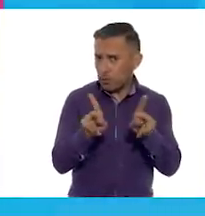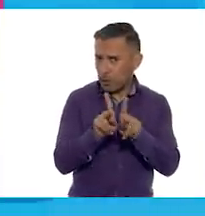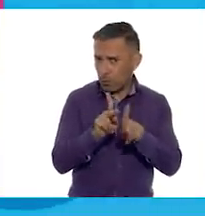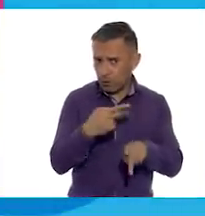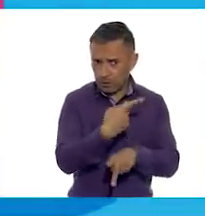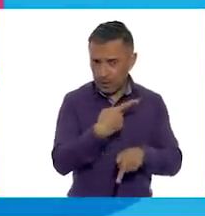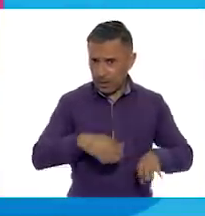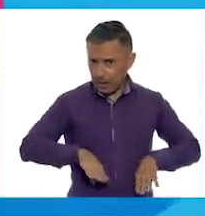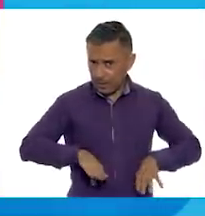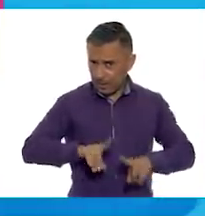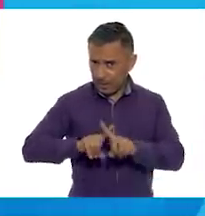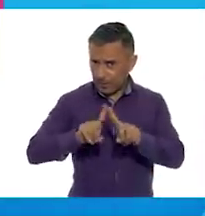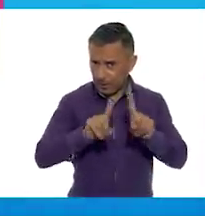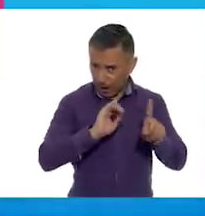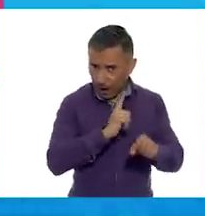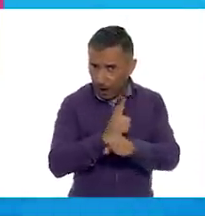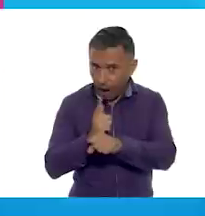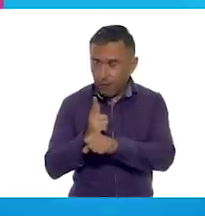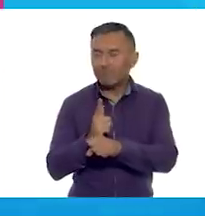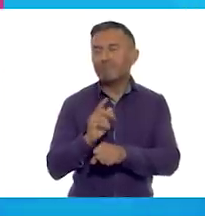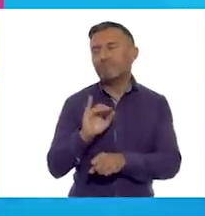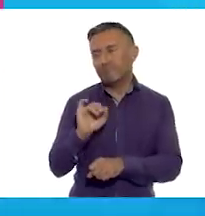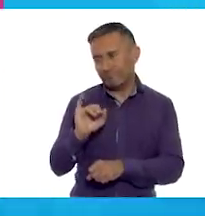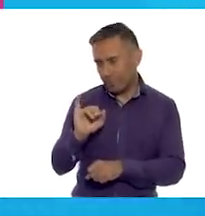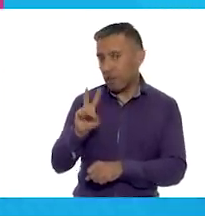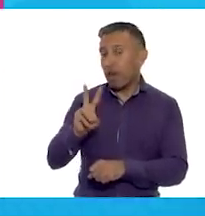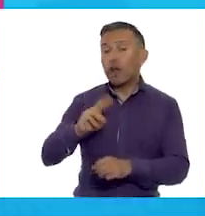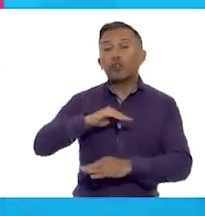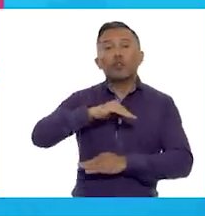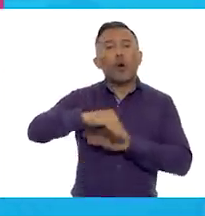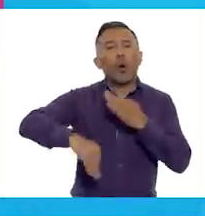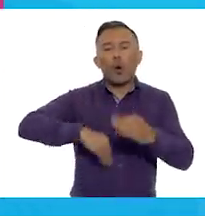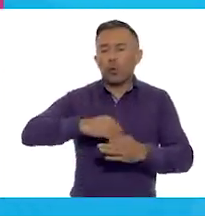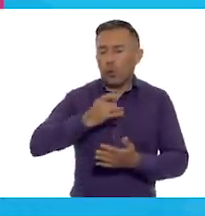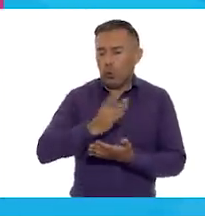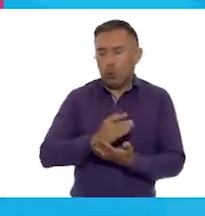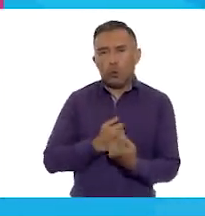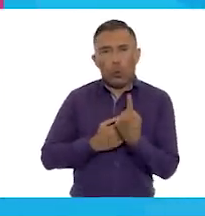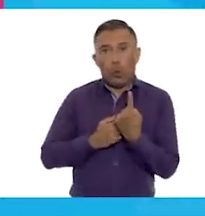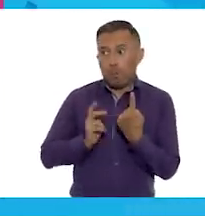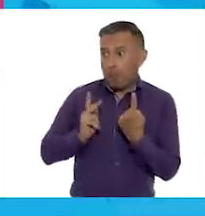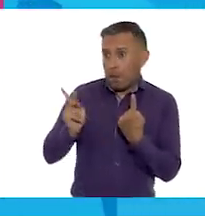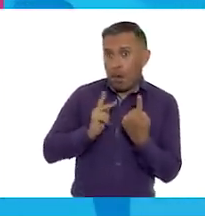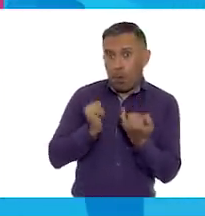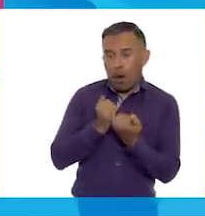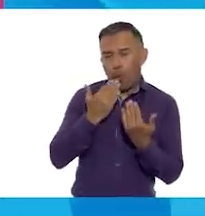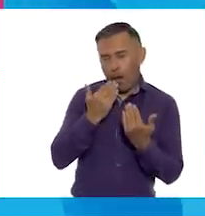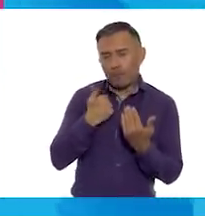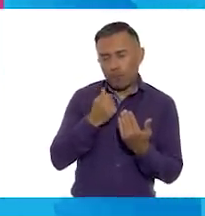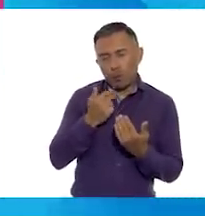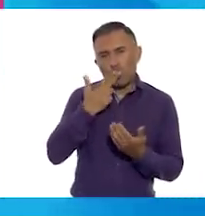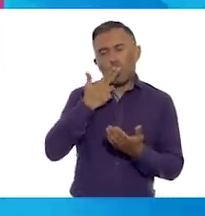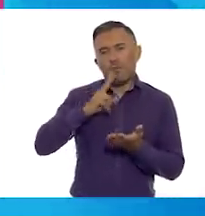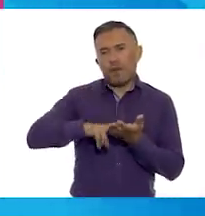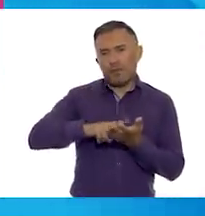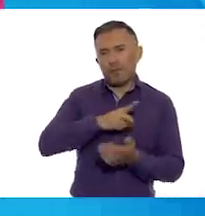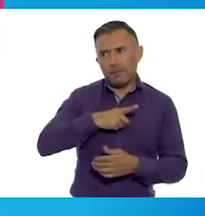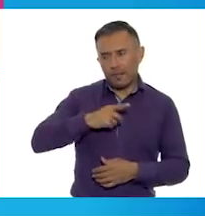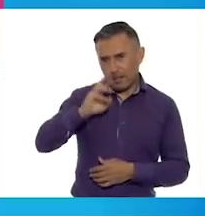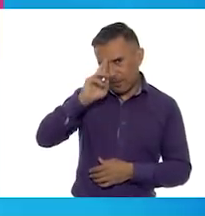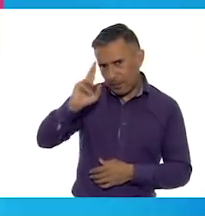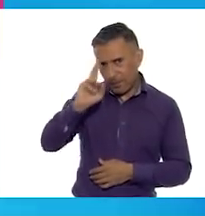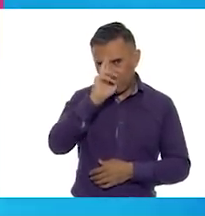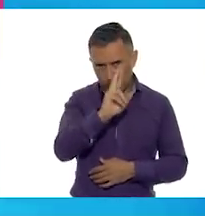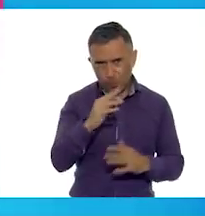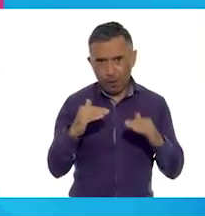Así es, todos somos únicos y valiosos y merecemos ser tratados con dignidad y respeto. En la escuela seguro te